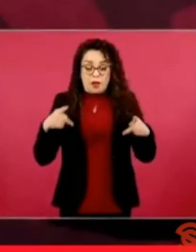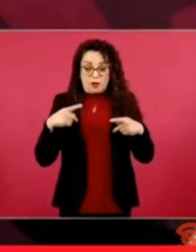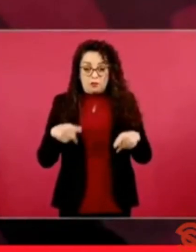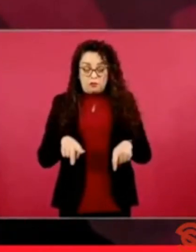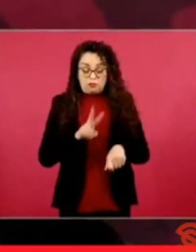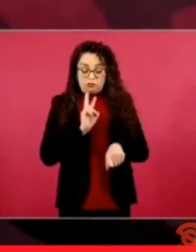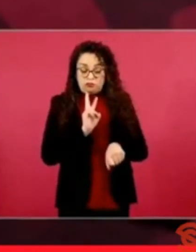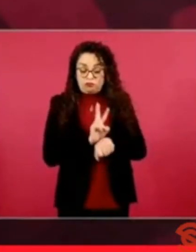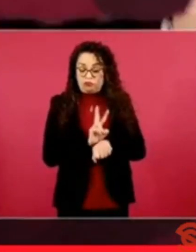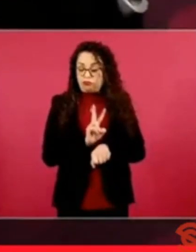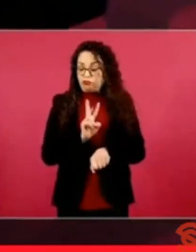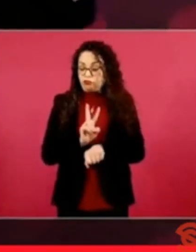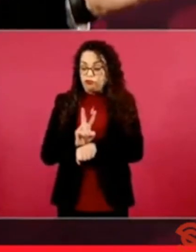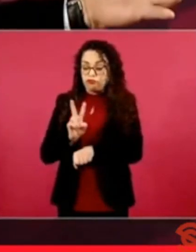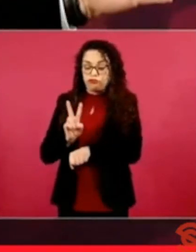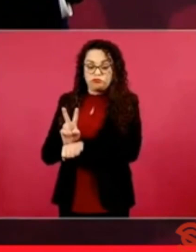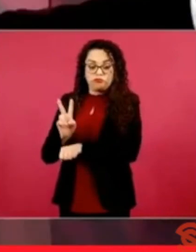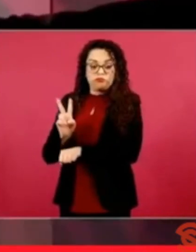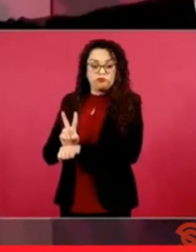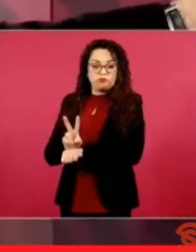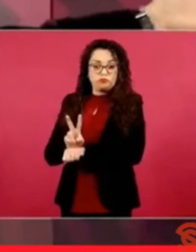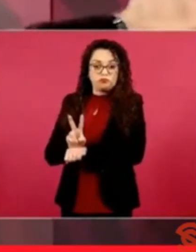y además toman fotos